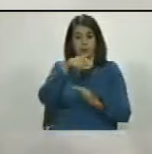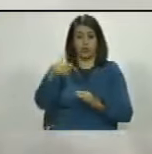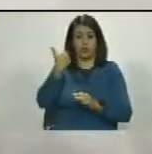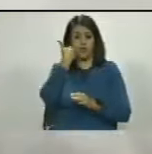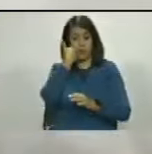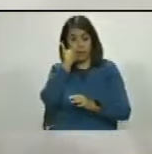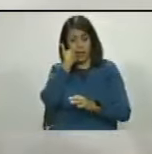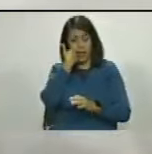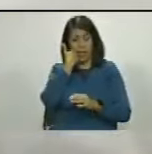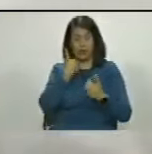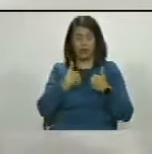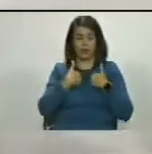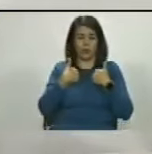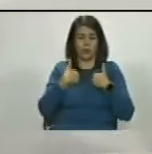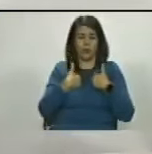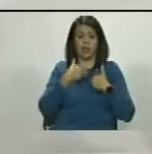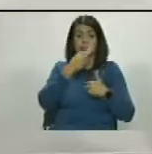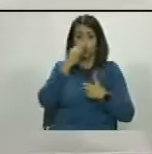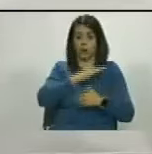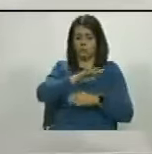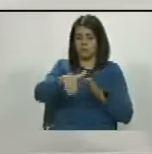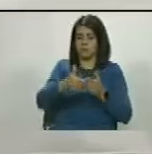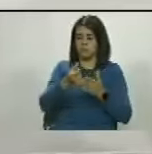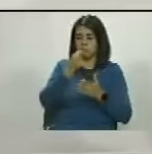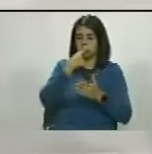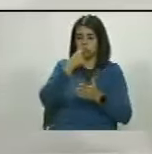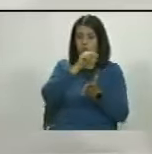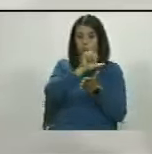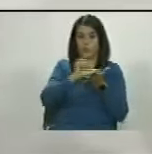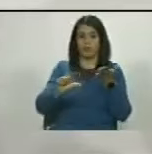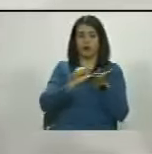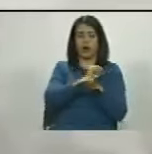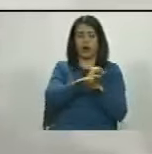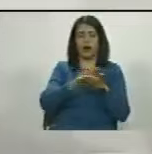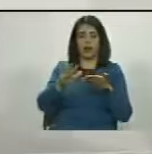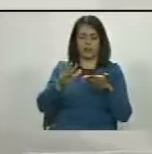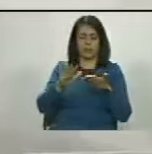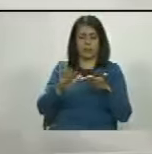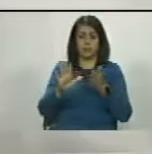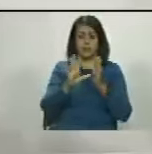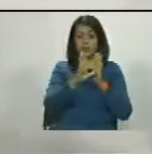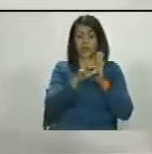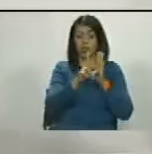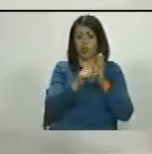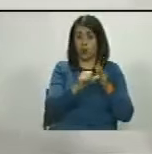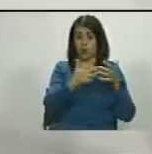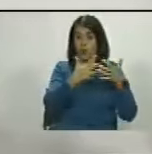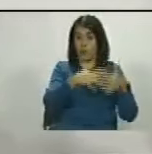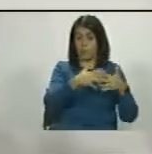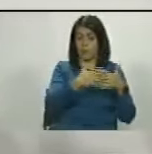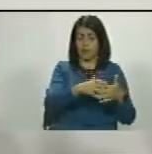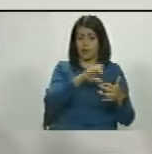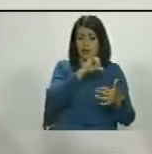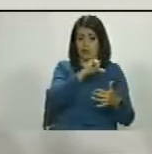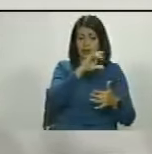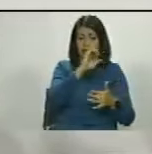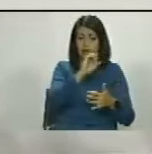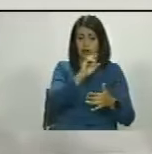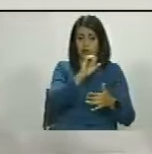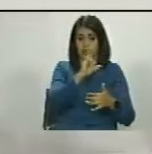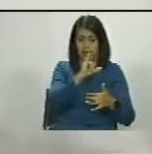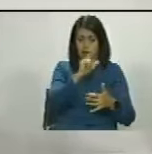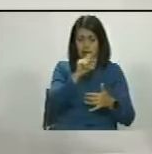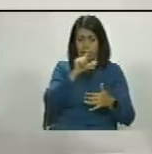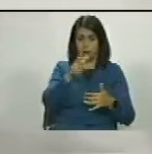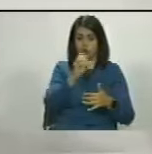enfermedades crónicas, a quienes se le garantizó todo su tratamiento y operaciones gratis. El robo de CITGO, por ejemplo, impidió